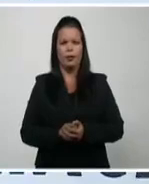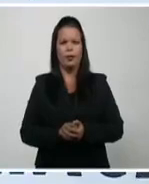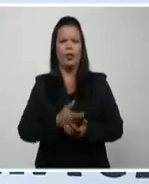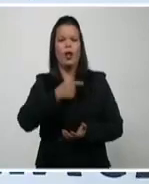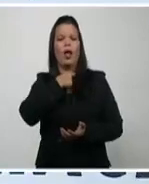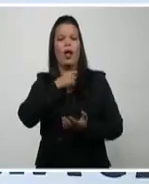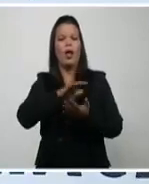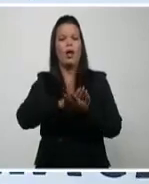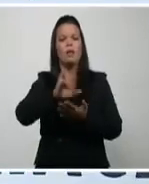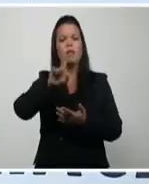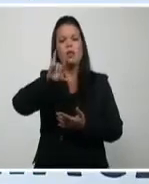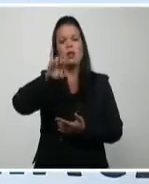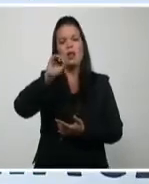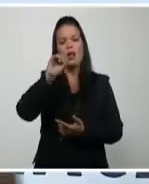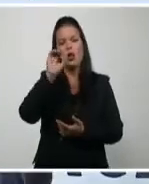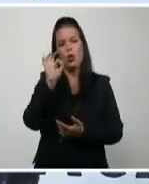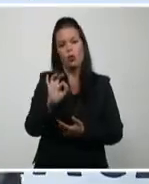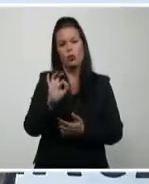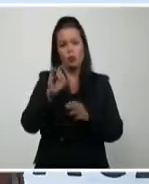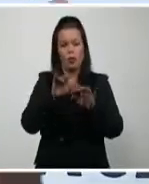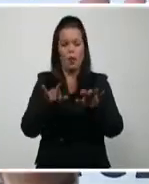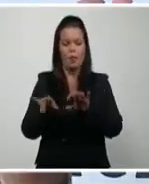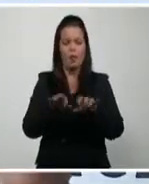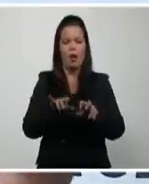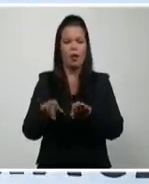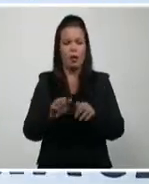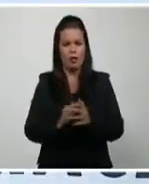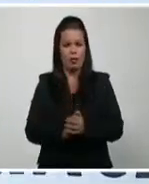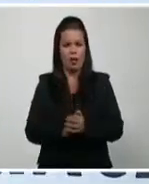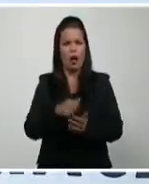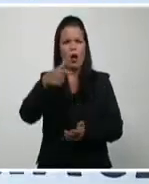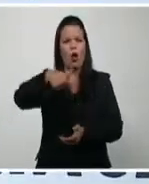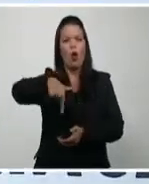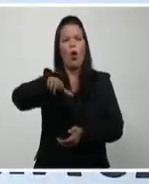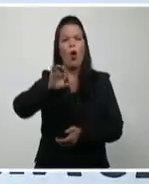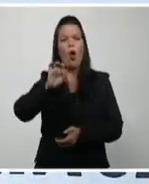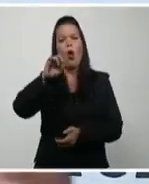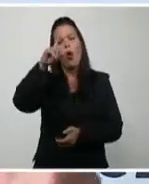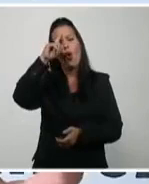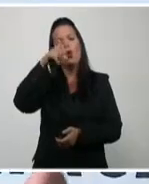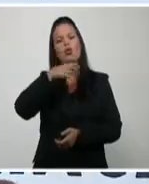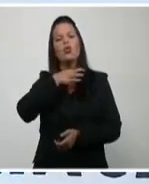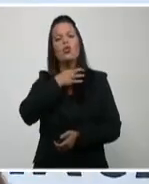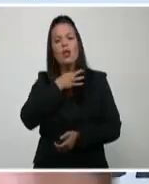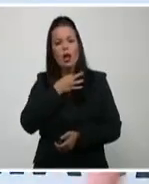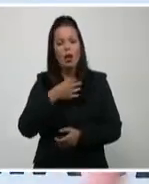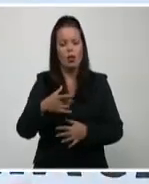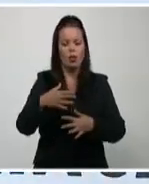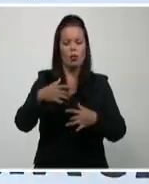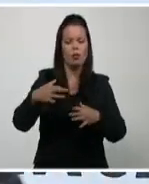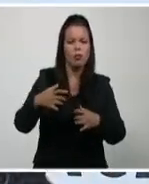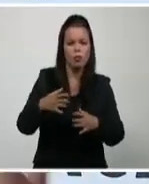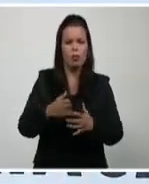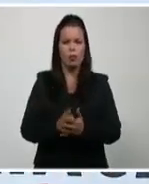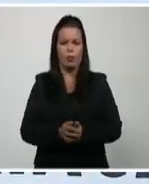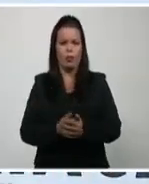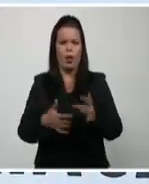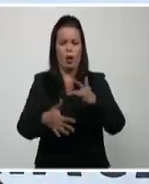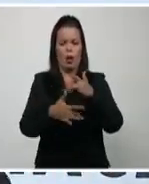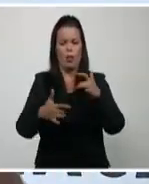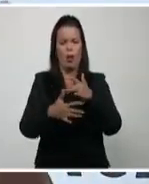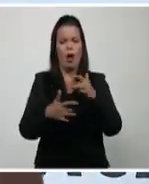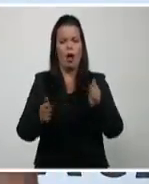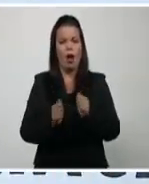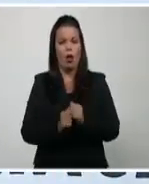Morales en el piano, José Hermida en el bajo. Y entonces, ¿qué hice? Realmente incorporé a jóvenes